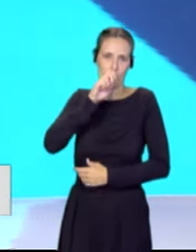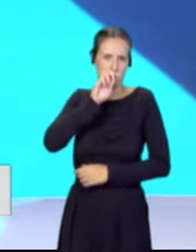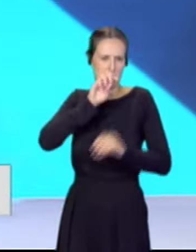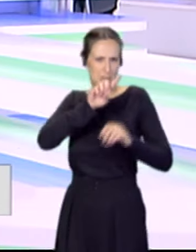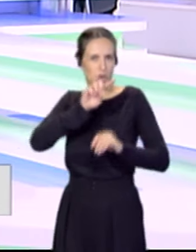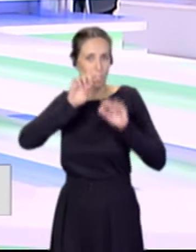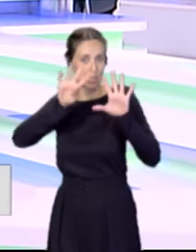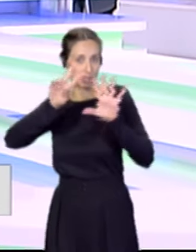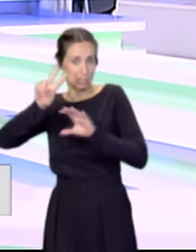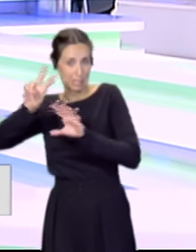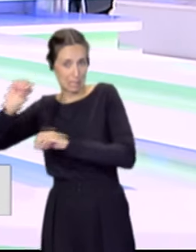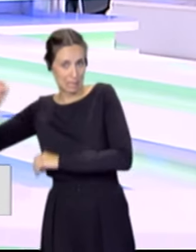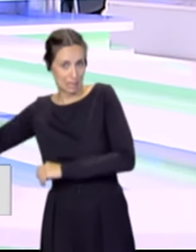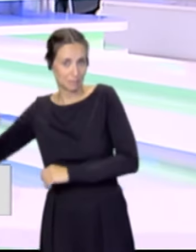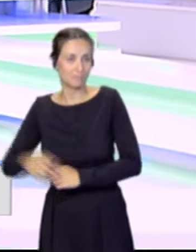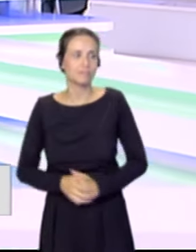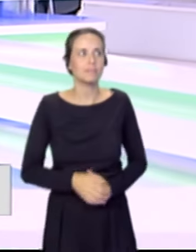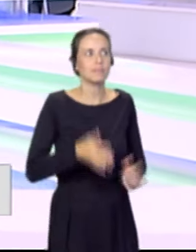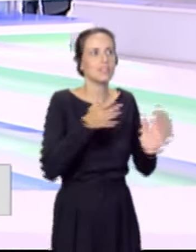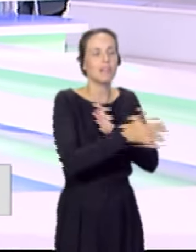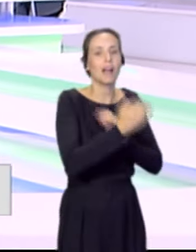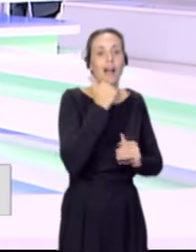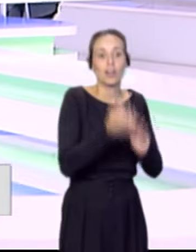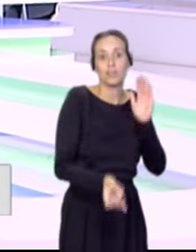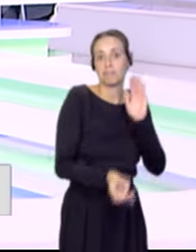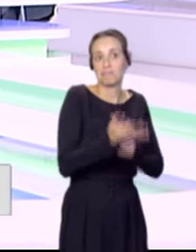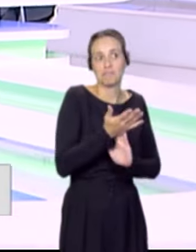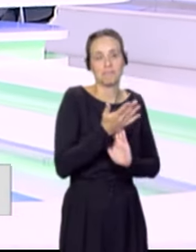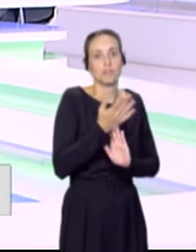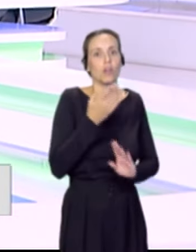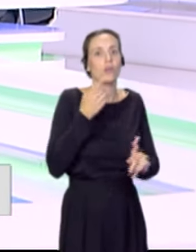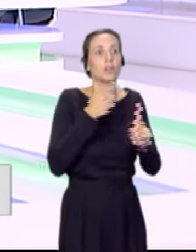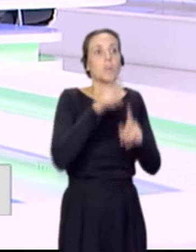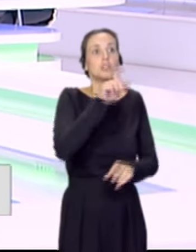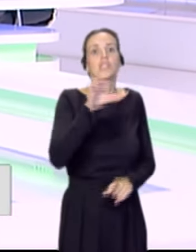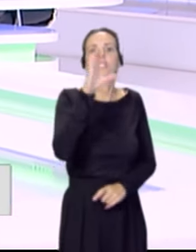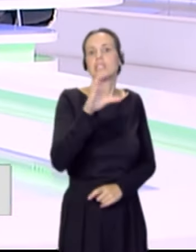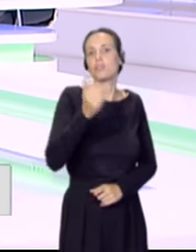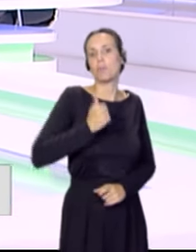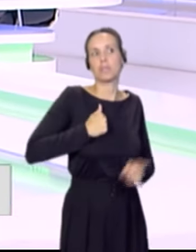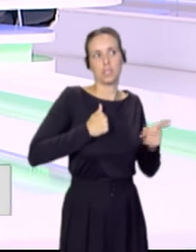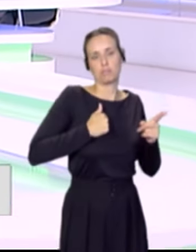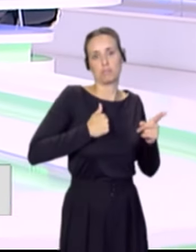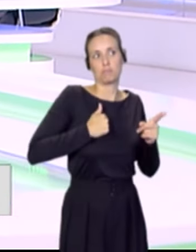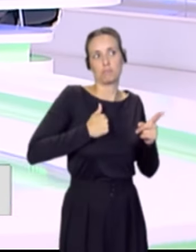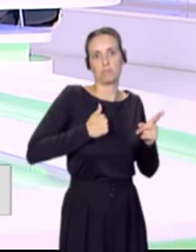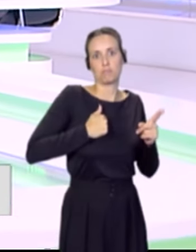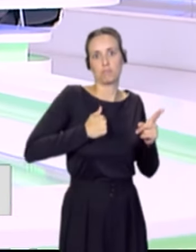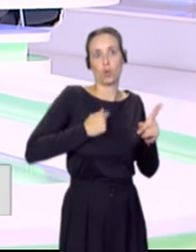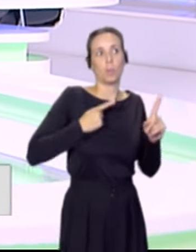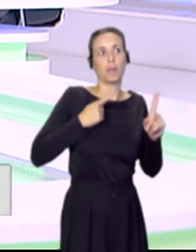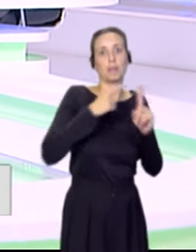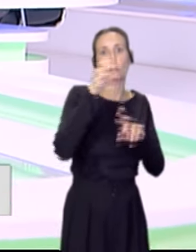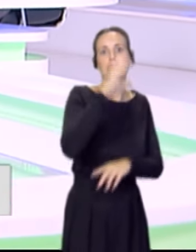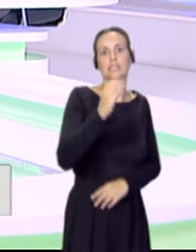aportar un instrumento que se puede explotar de alguna manera por parte de científicos, con lo cual el fin último redunda en el beneficio de la ciencia.